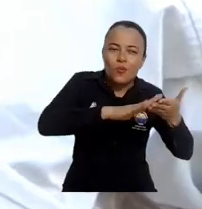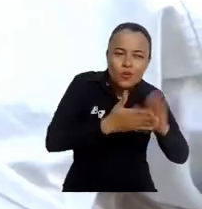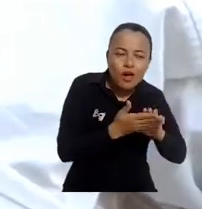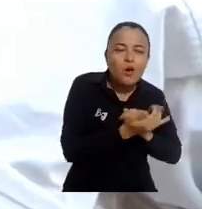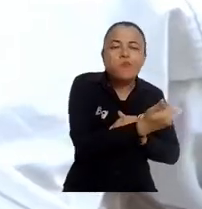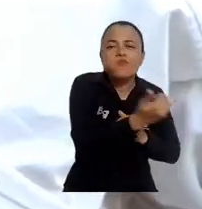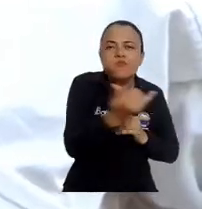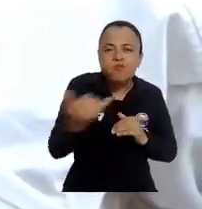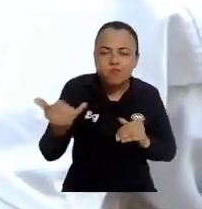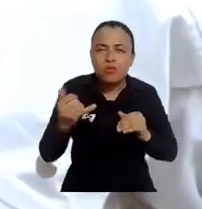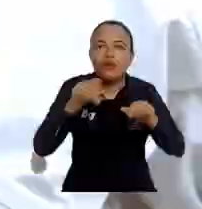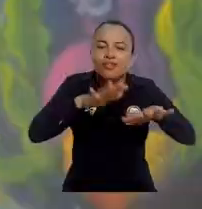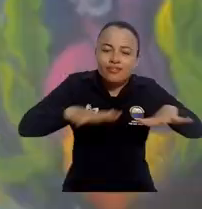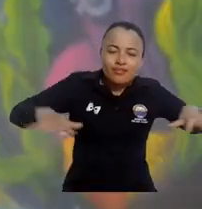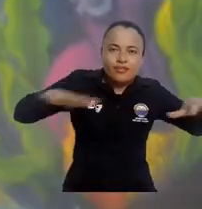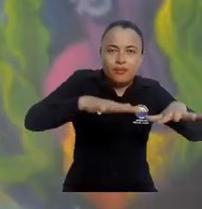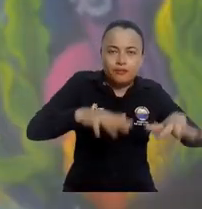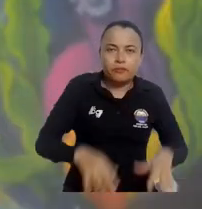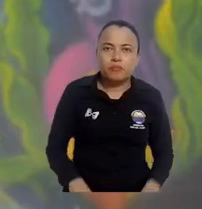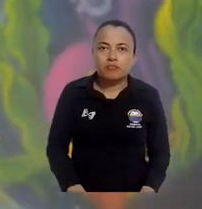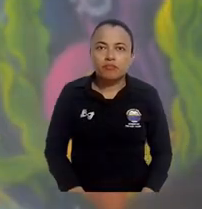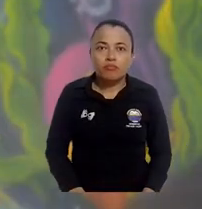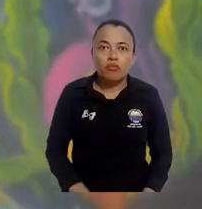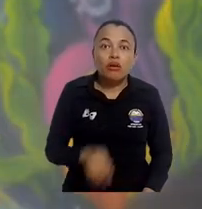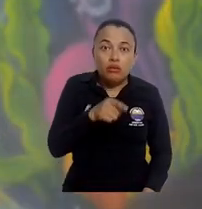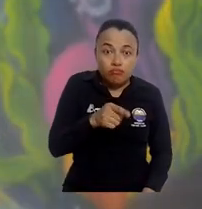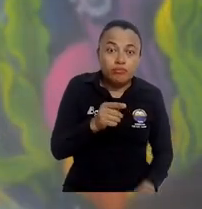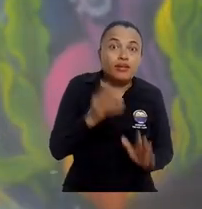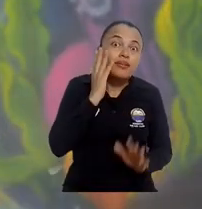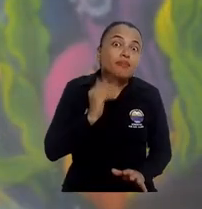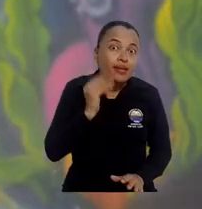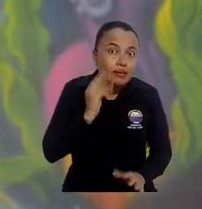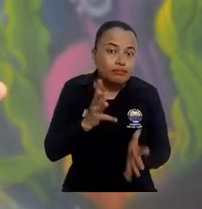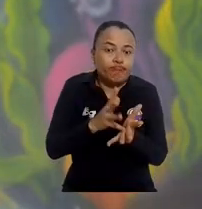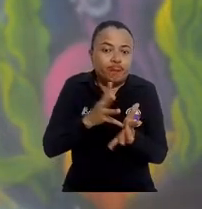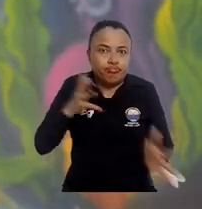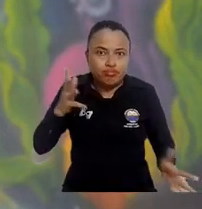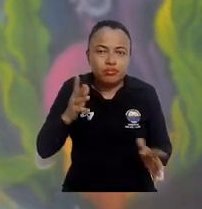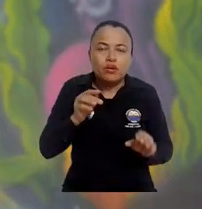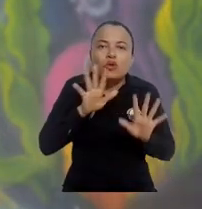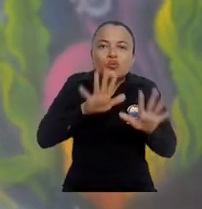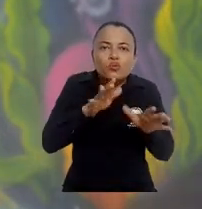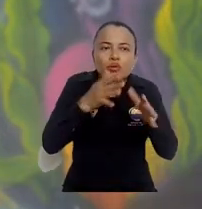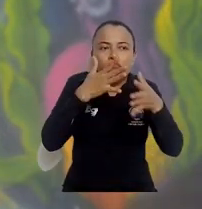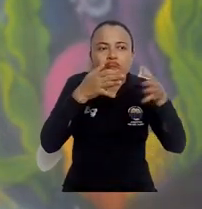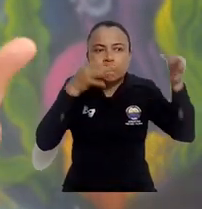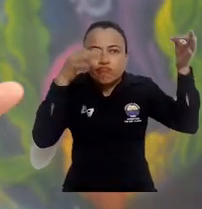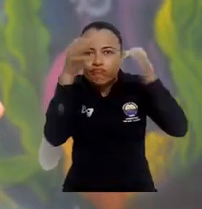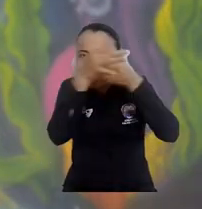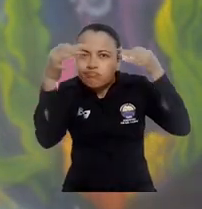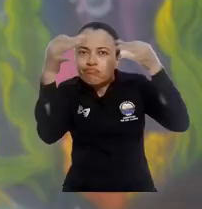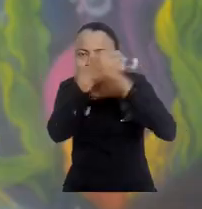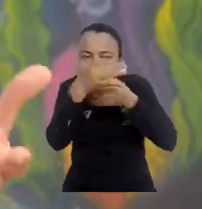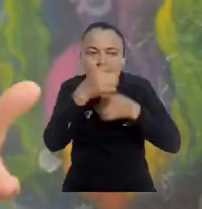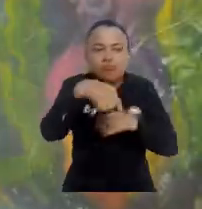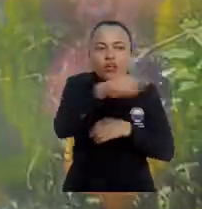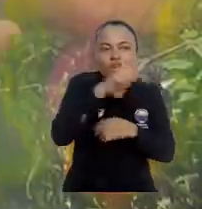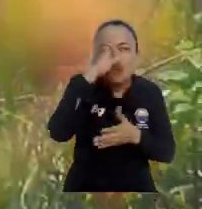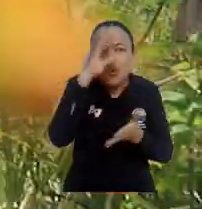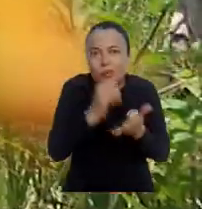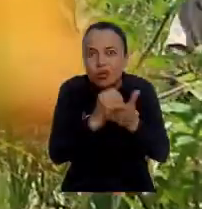locales y los territorios. Es una experiencia muy rica de intercambio de conocimiento con otras